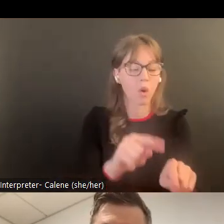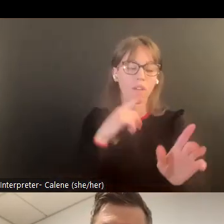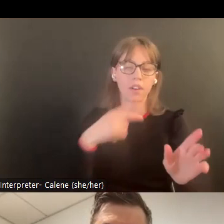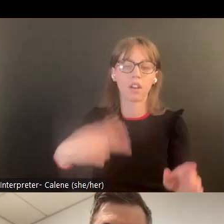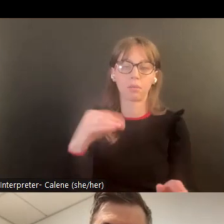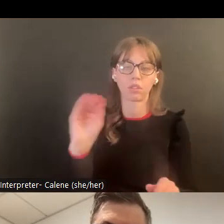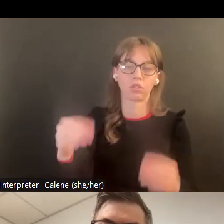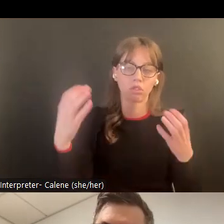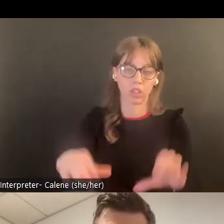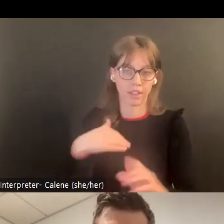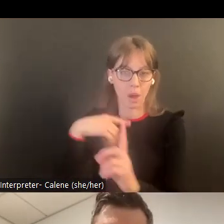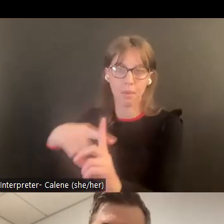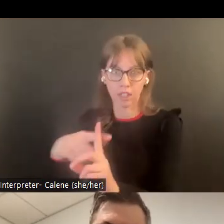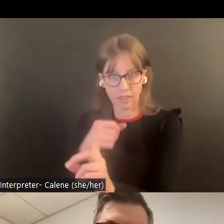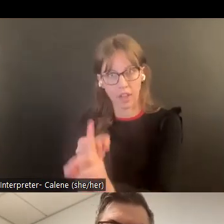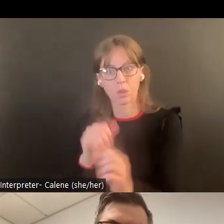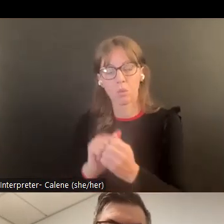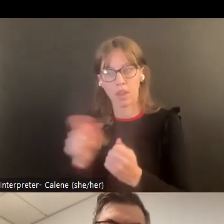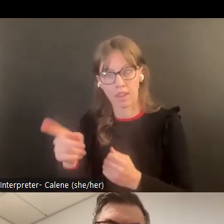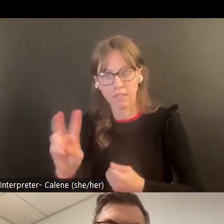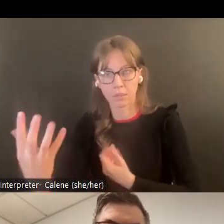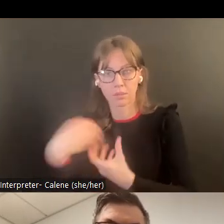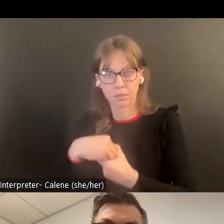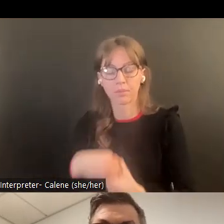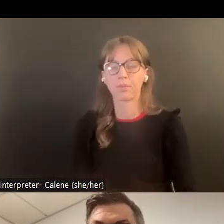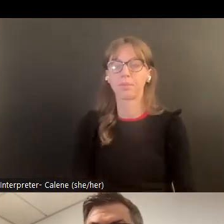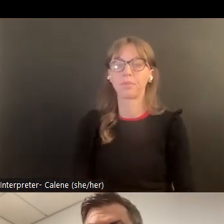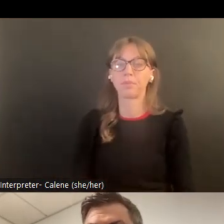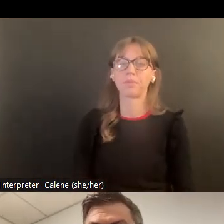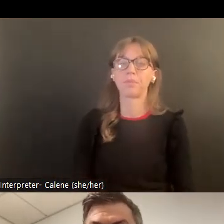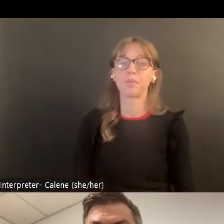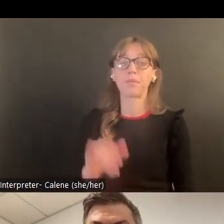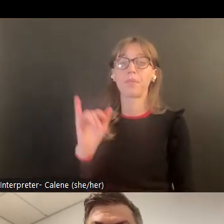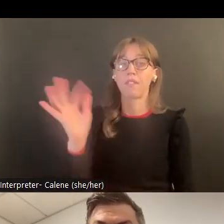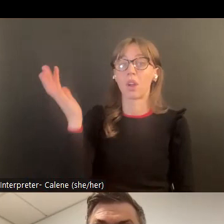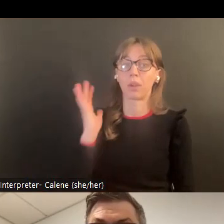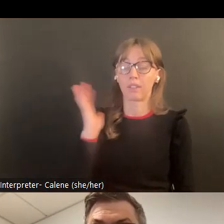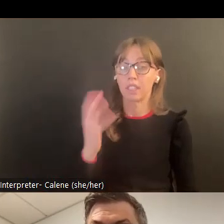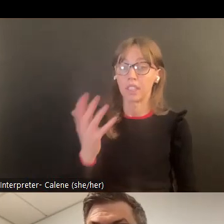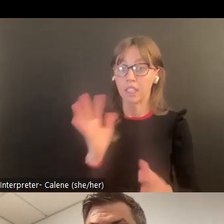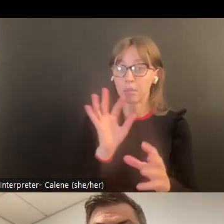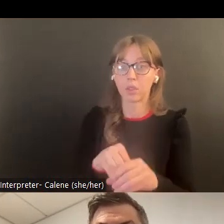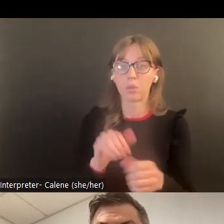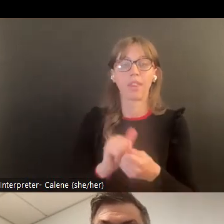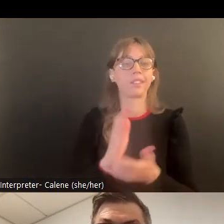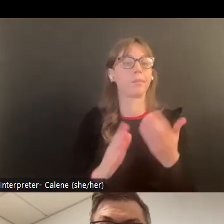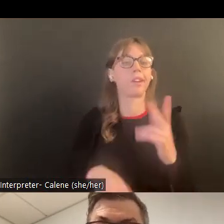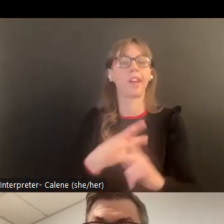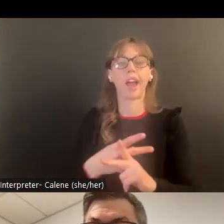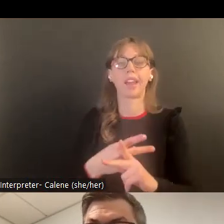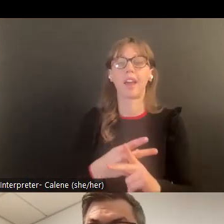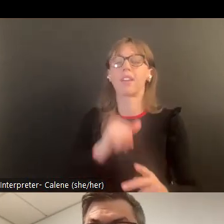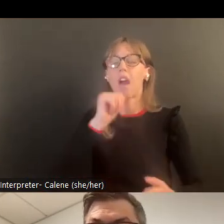cuchillo o arma de fuego que fue utilizada durante el incidente, también puede ser un efecto positivo en el sentido y también si la